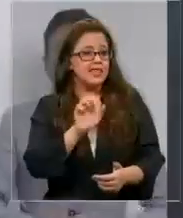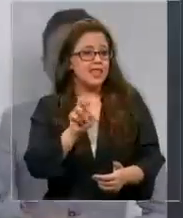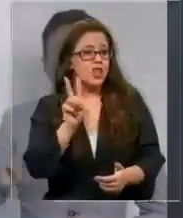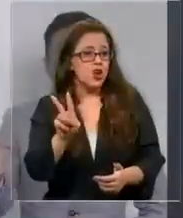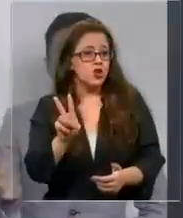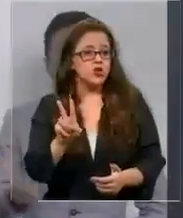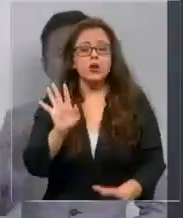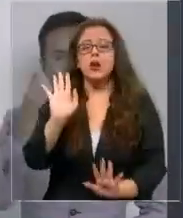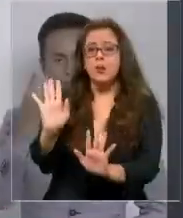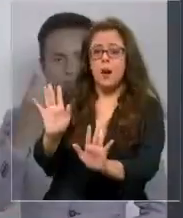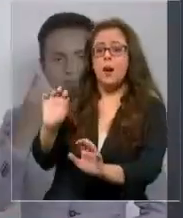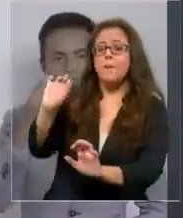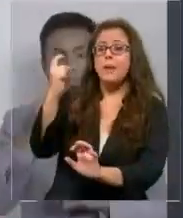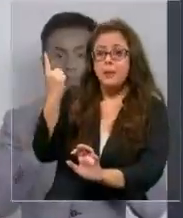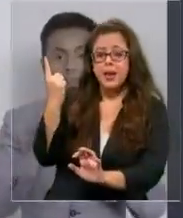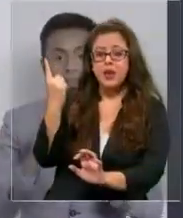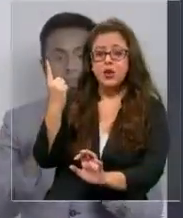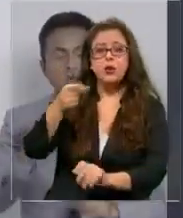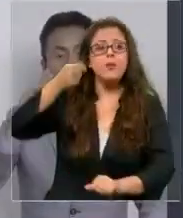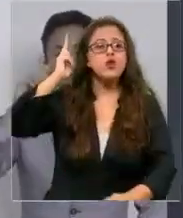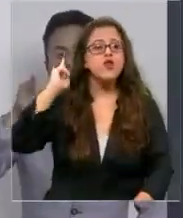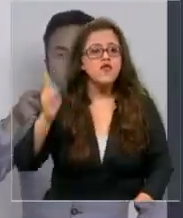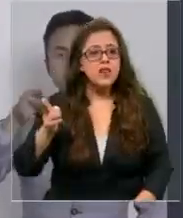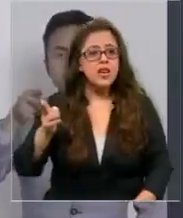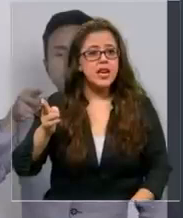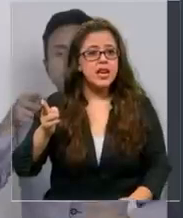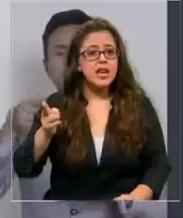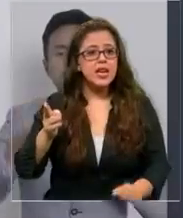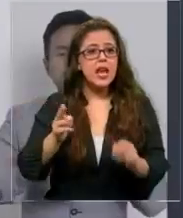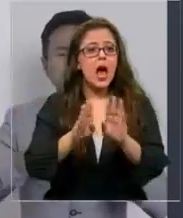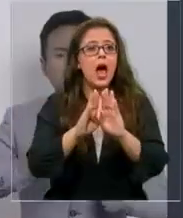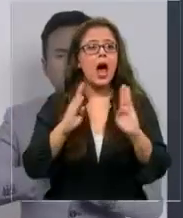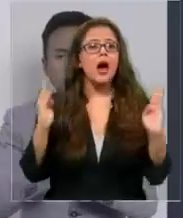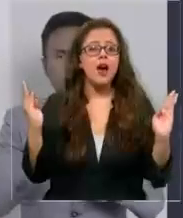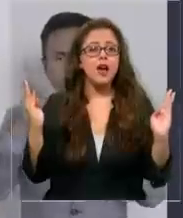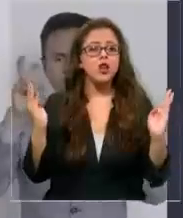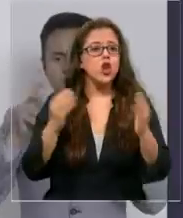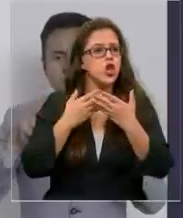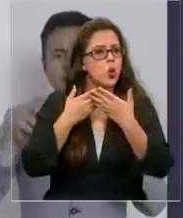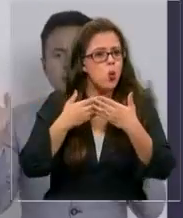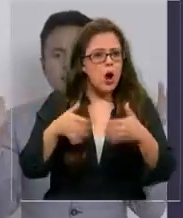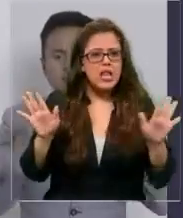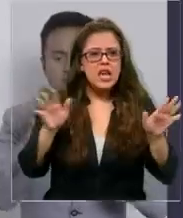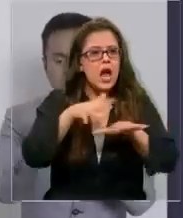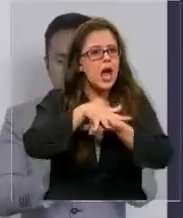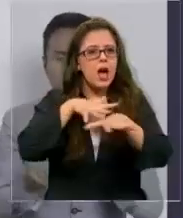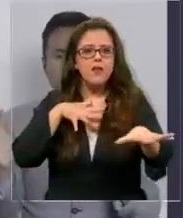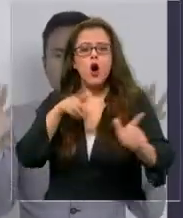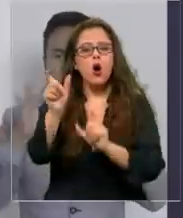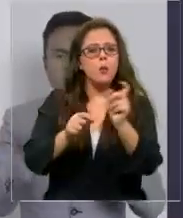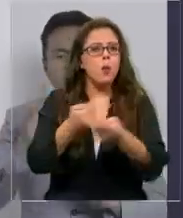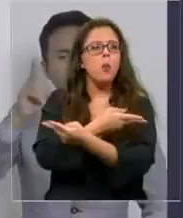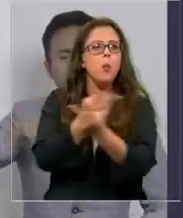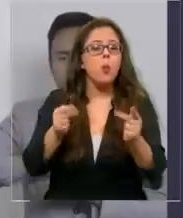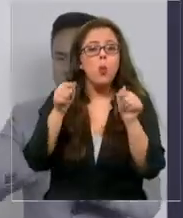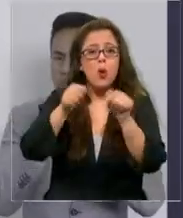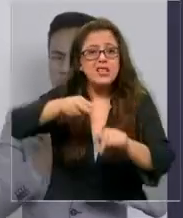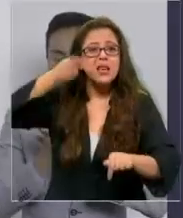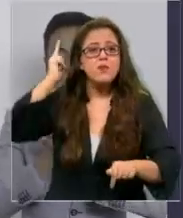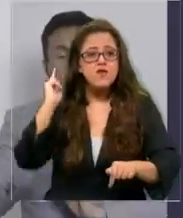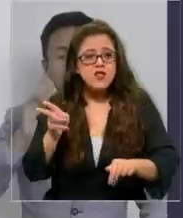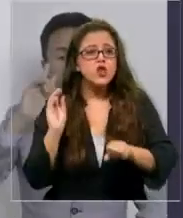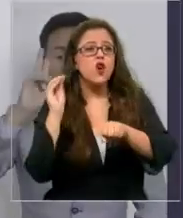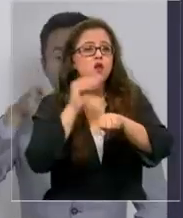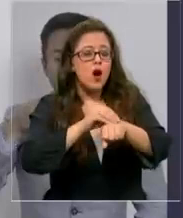Primero que nada, se va a prohibir el funcionamiento de todo tipo de eventos con público. Esa fue la prohibición